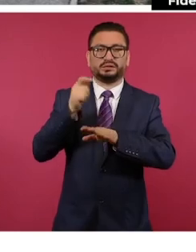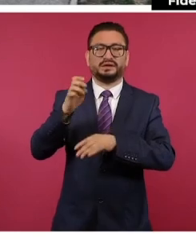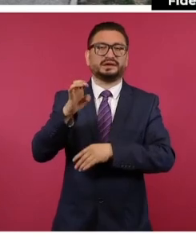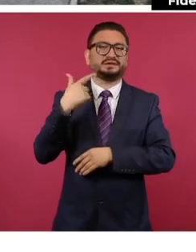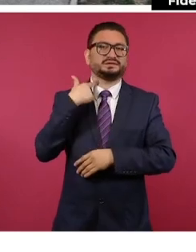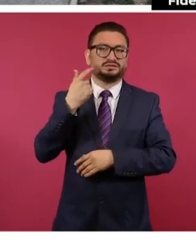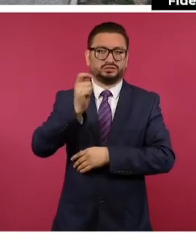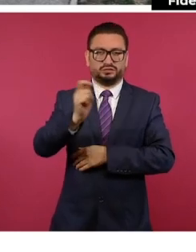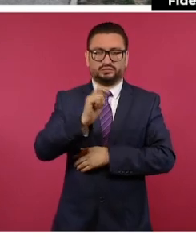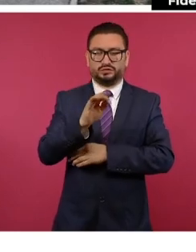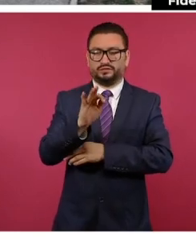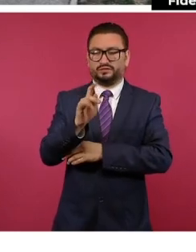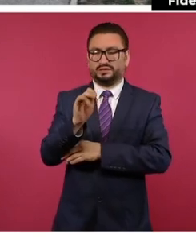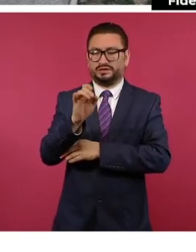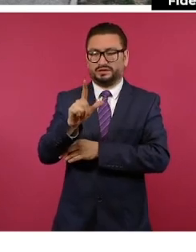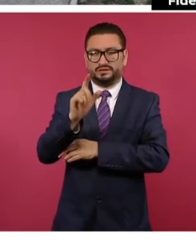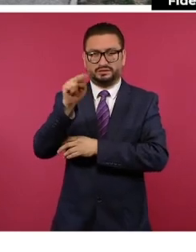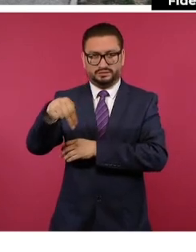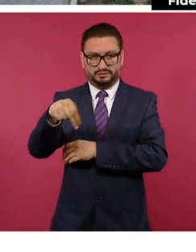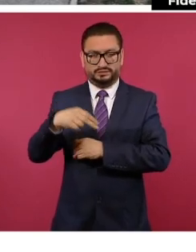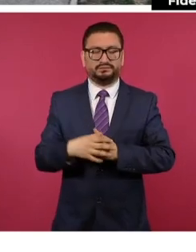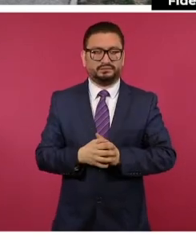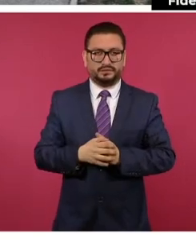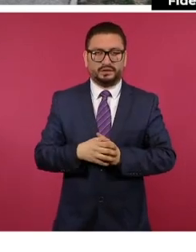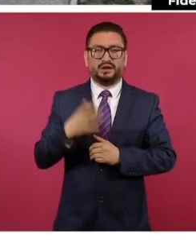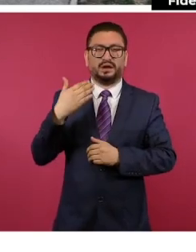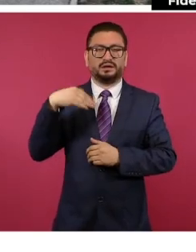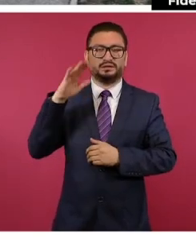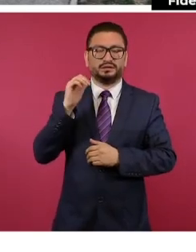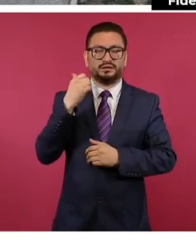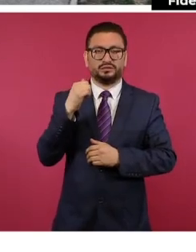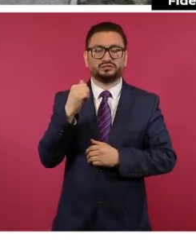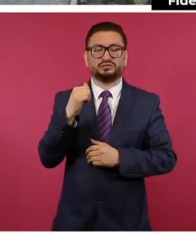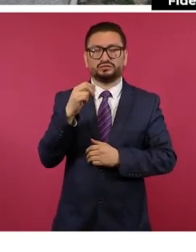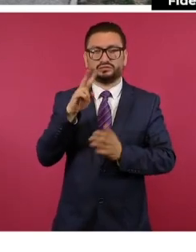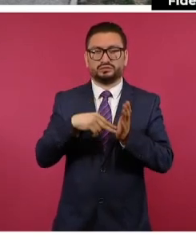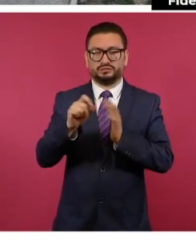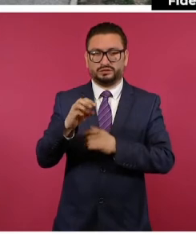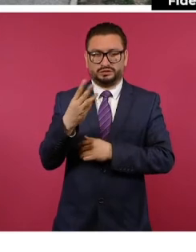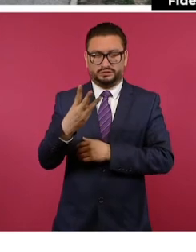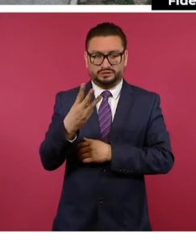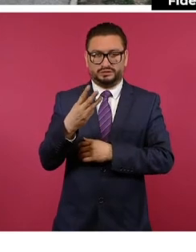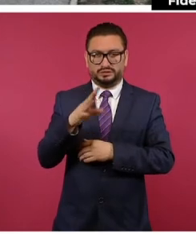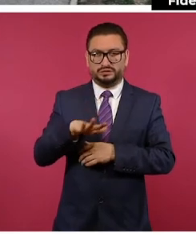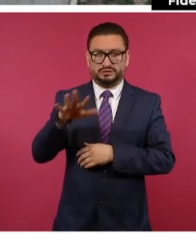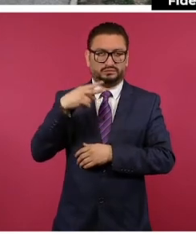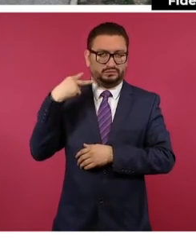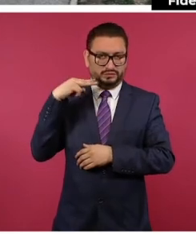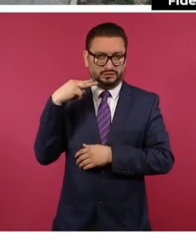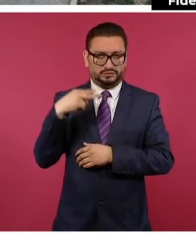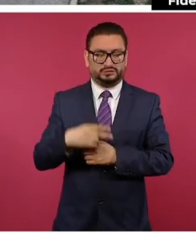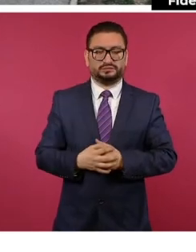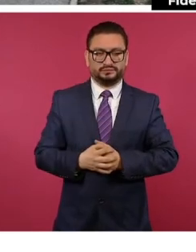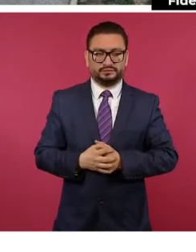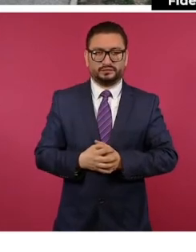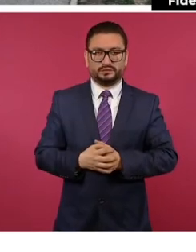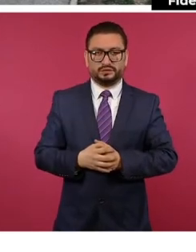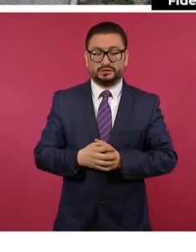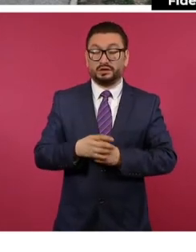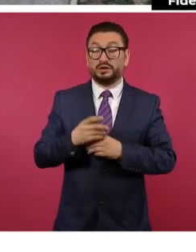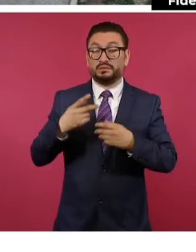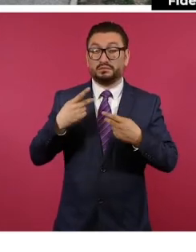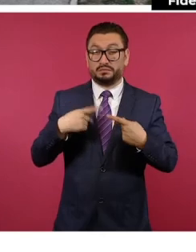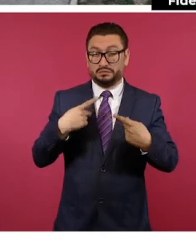exnovio, Fidel N., esto en agosto del 23 en Yanga, Veracruz. De acuerdo con las